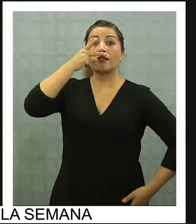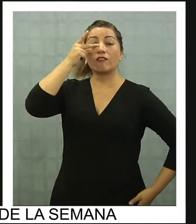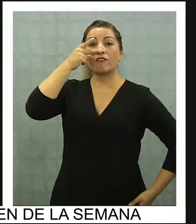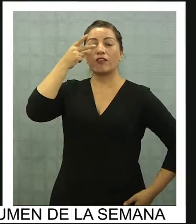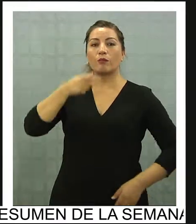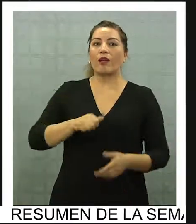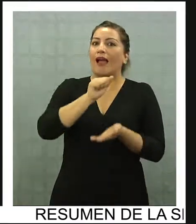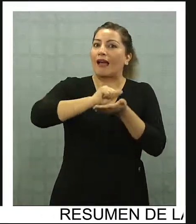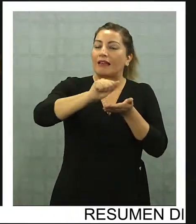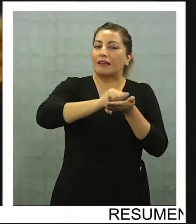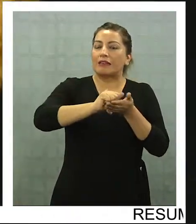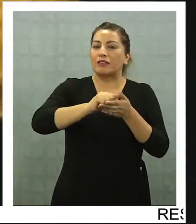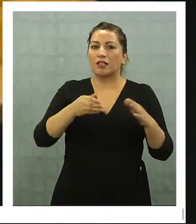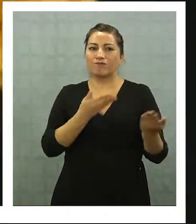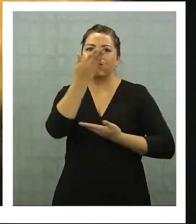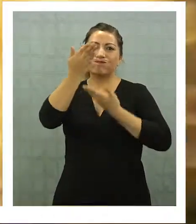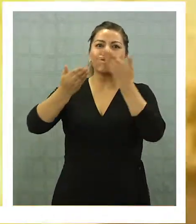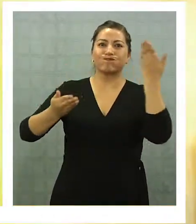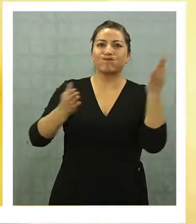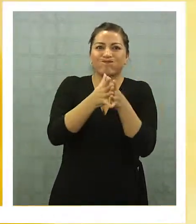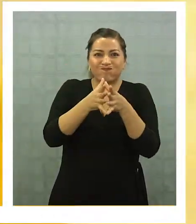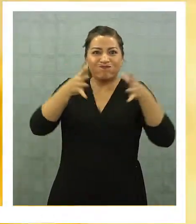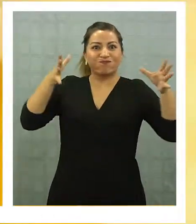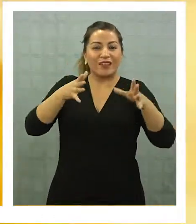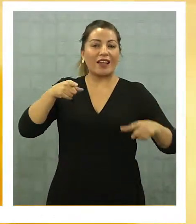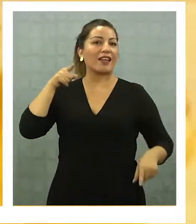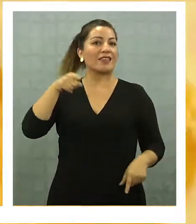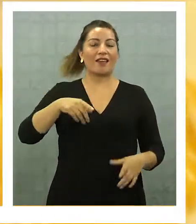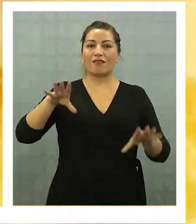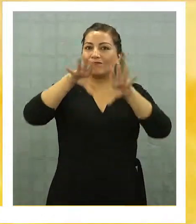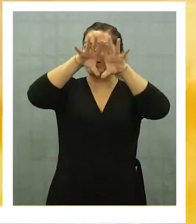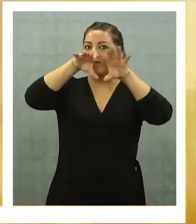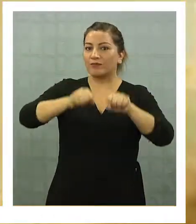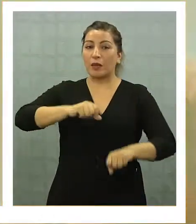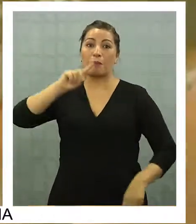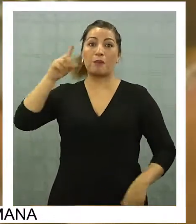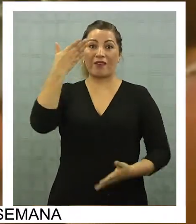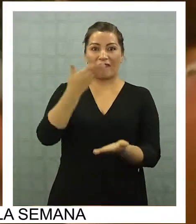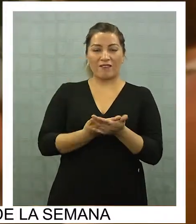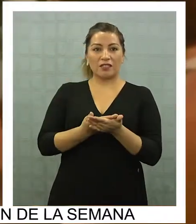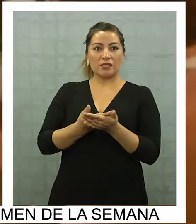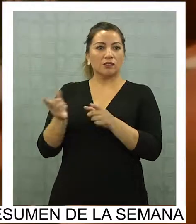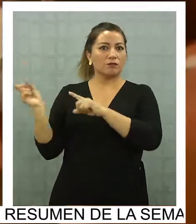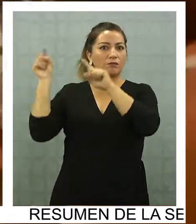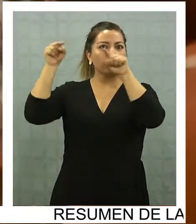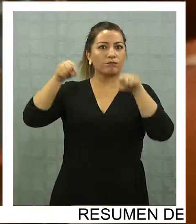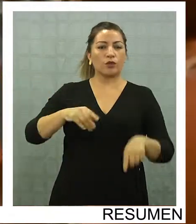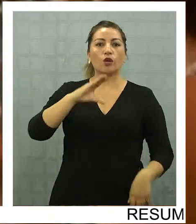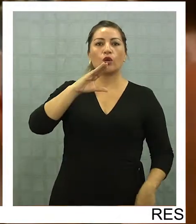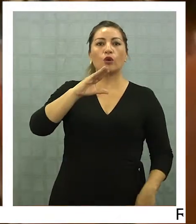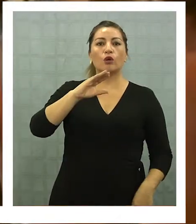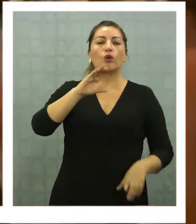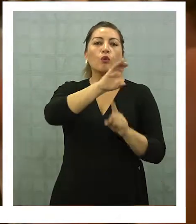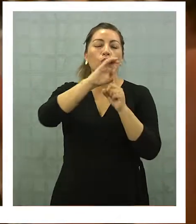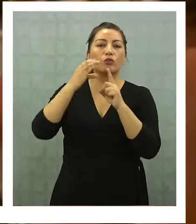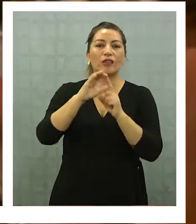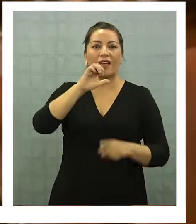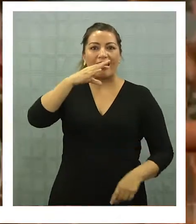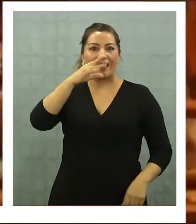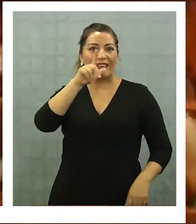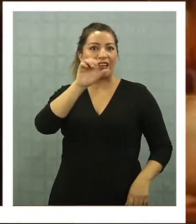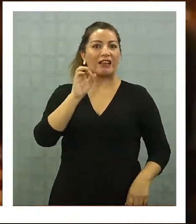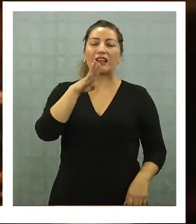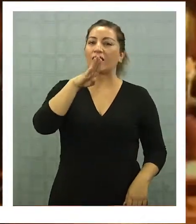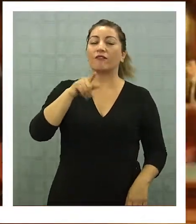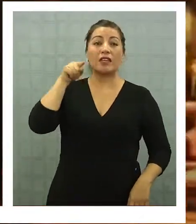cuando la agenda de conciertos estalle. Acaba de confirmar su primera visita a Chile el grupo Culture Club, quien llega con formación